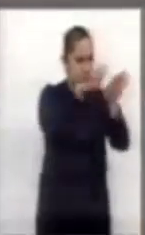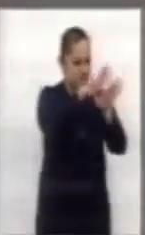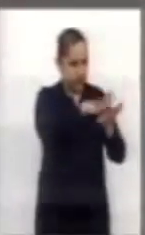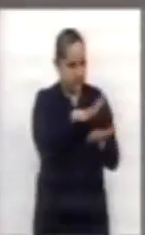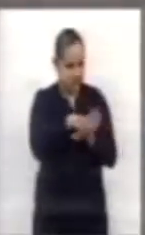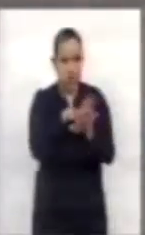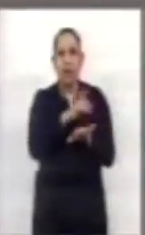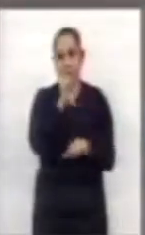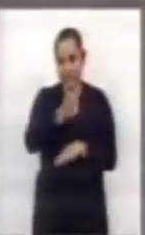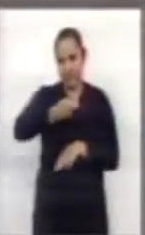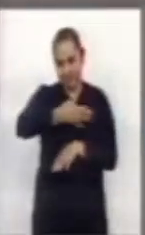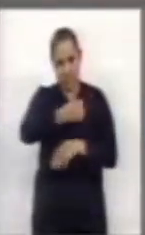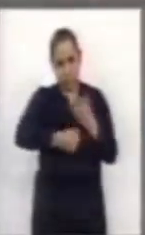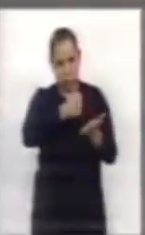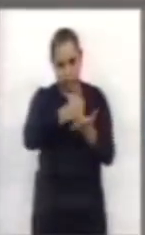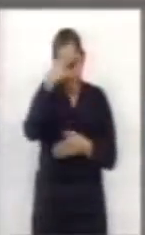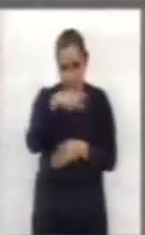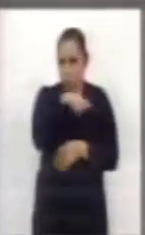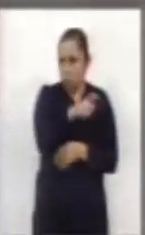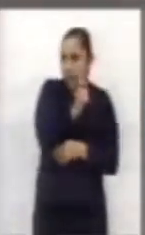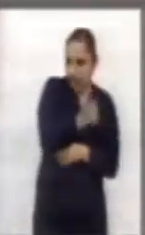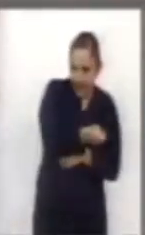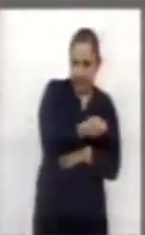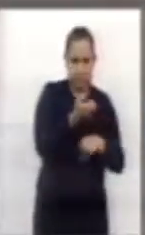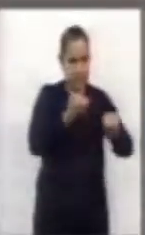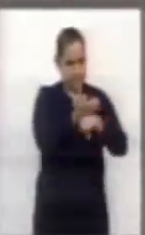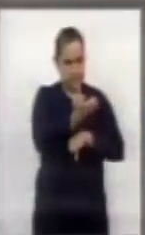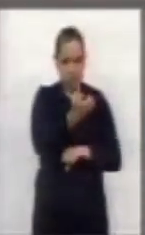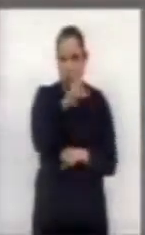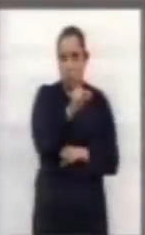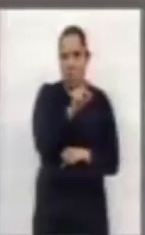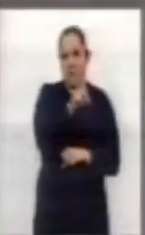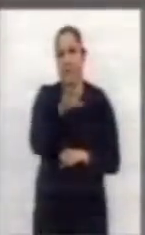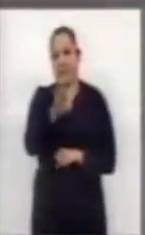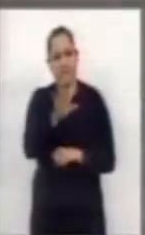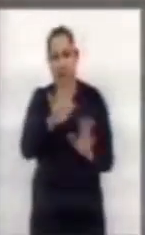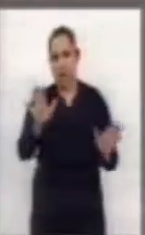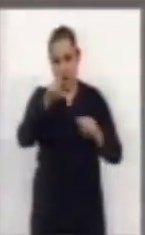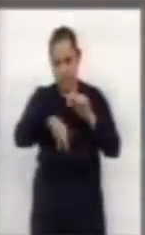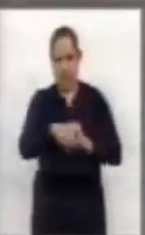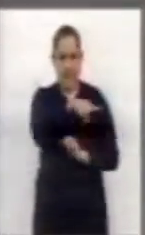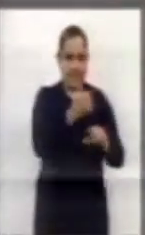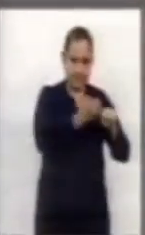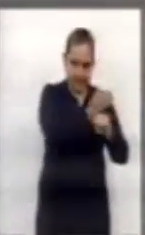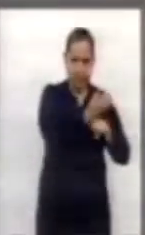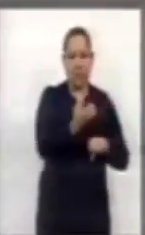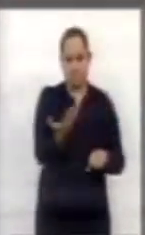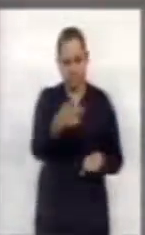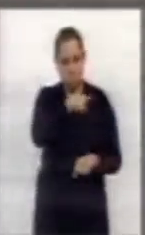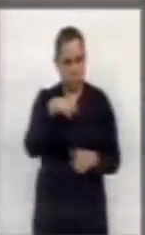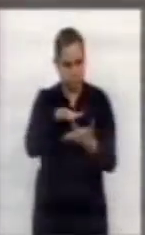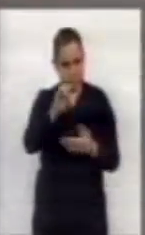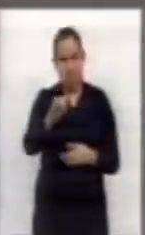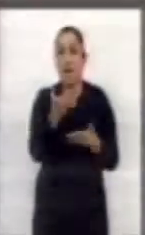a la Ciudad de México como una entidad federativa y no como un distrito federal. Aprovecho únicamente